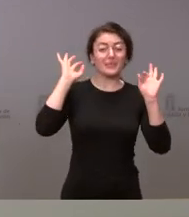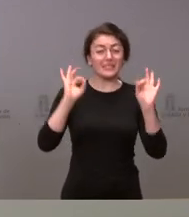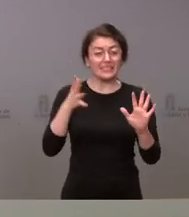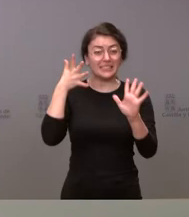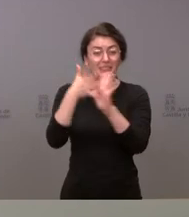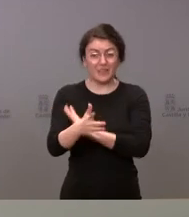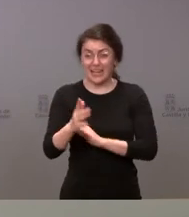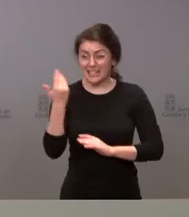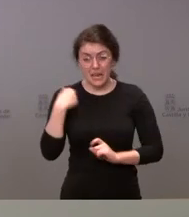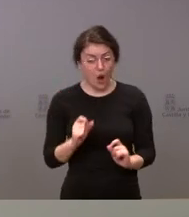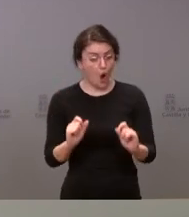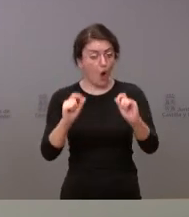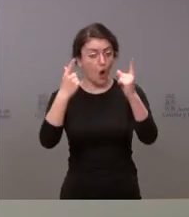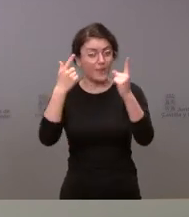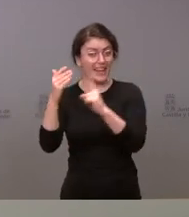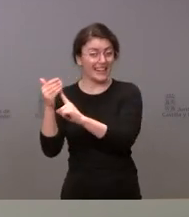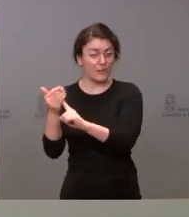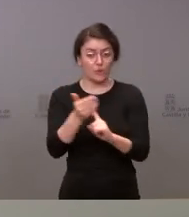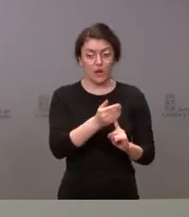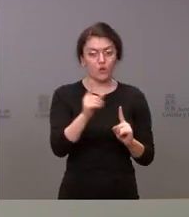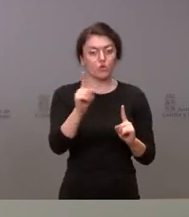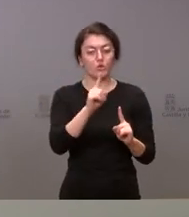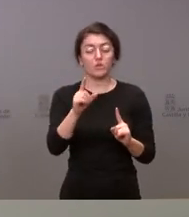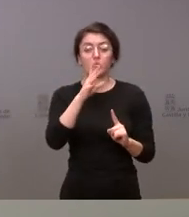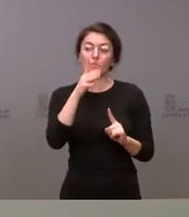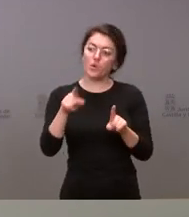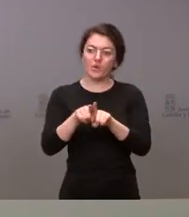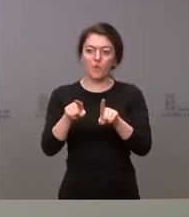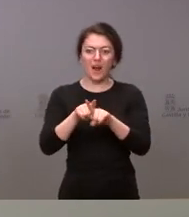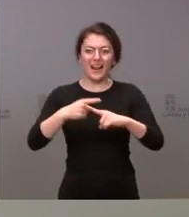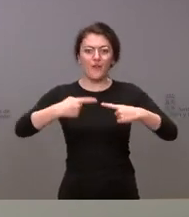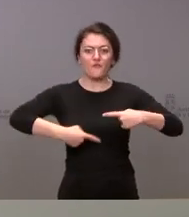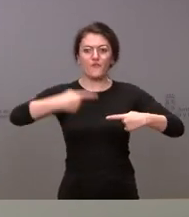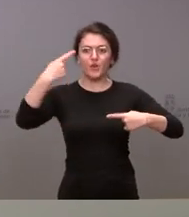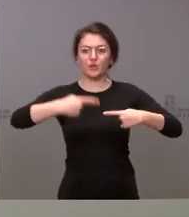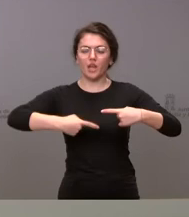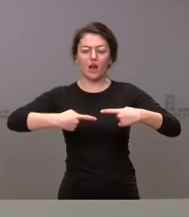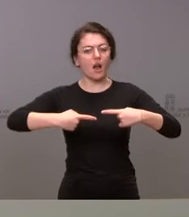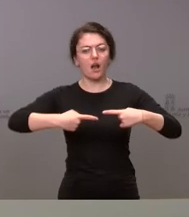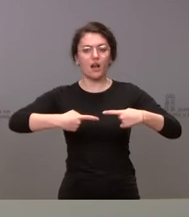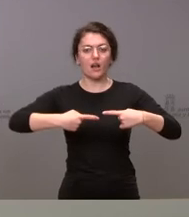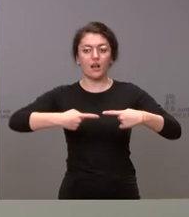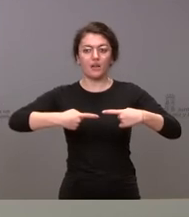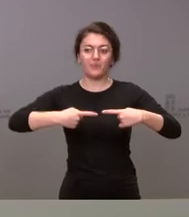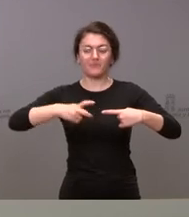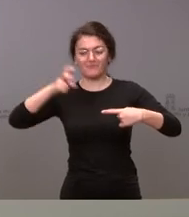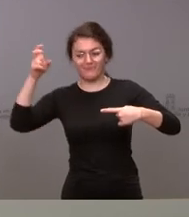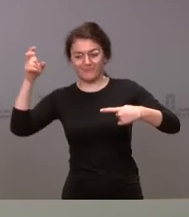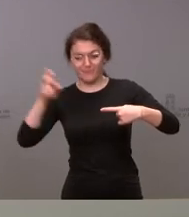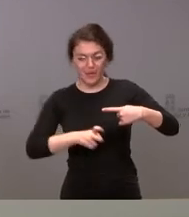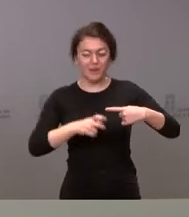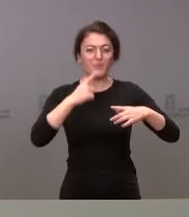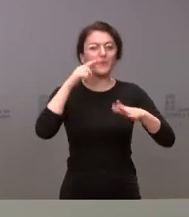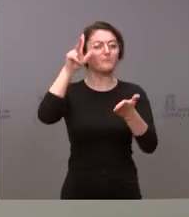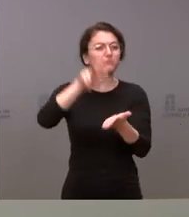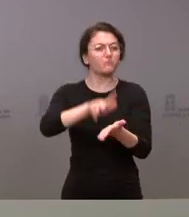refugiados por no haber cruzado la frontera de una forma que haya sido regularizada como tal por parte de los Estados miembros aquí lógicamente